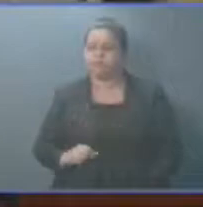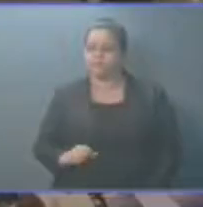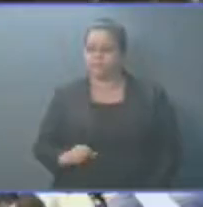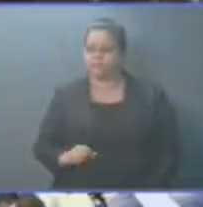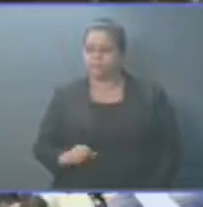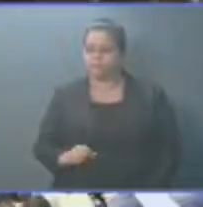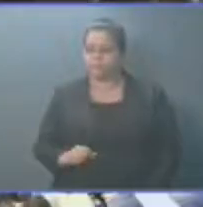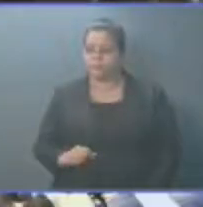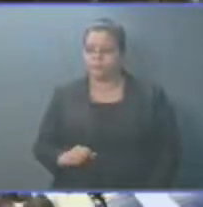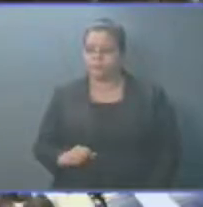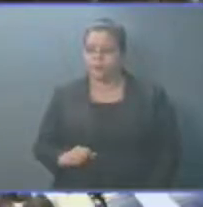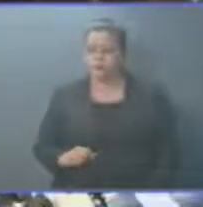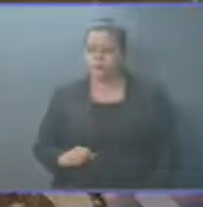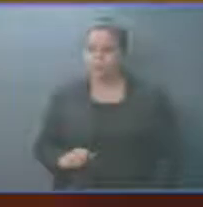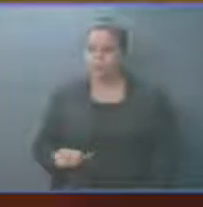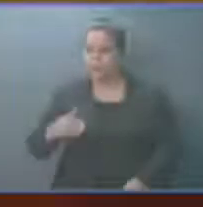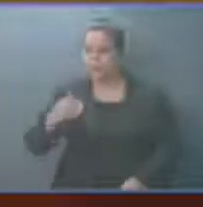diputada Nidia Díaz